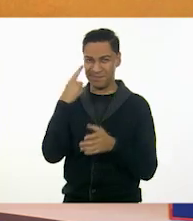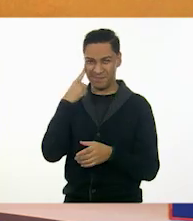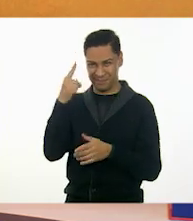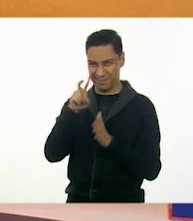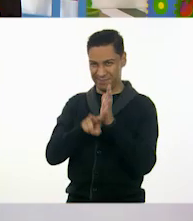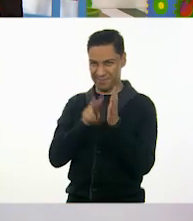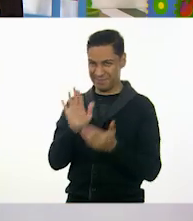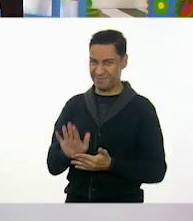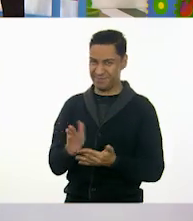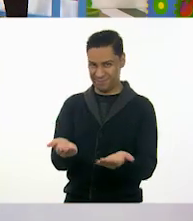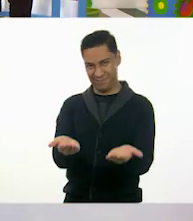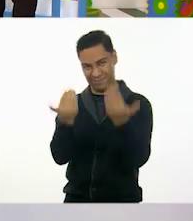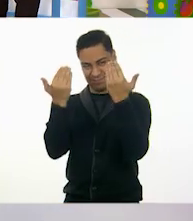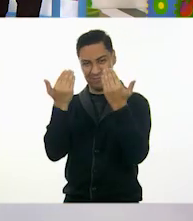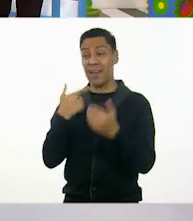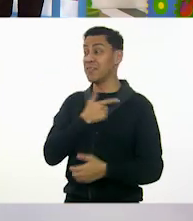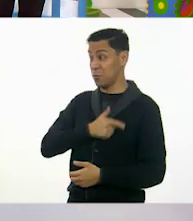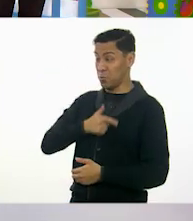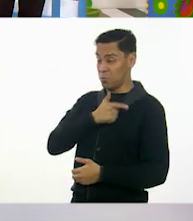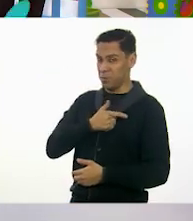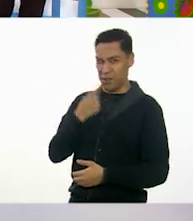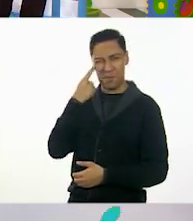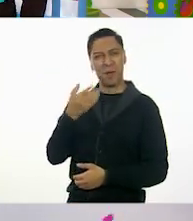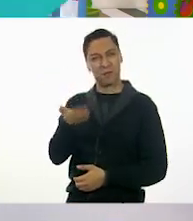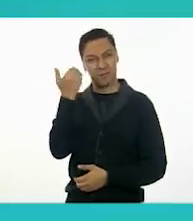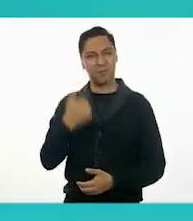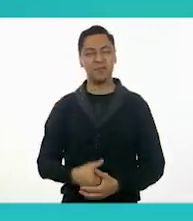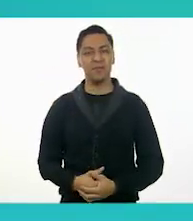¿Te parece bien? Me encantan los videos. Vamos a verlo.